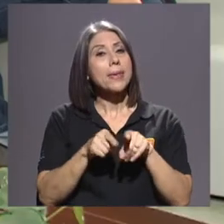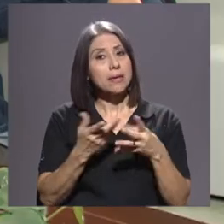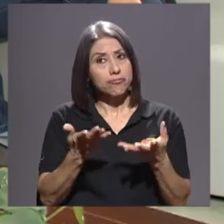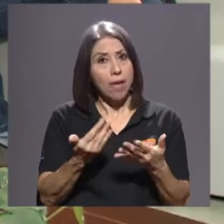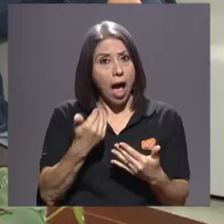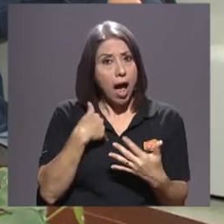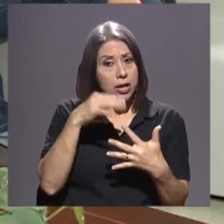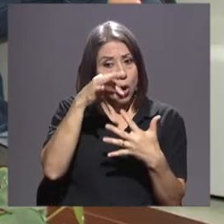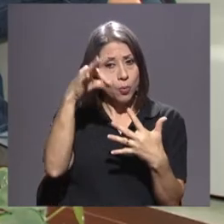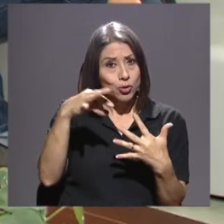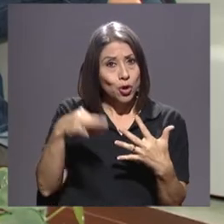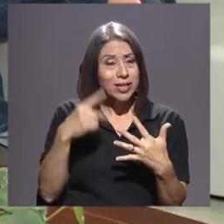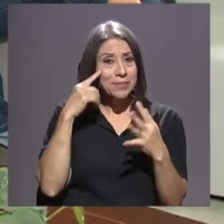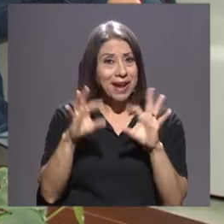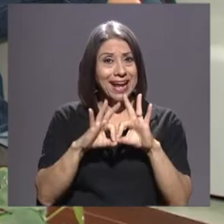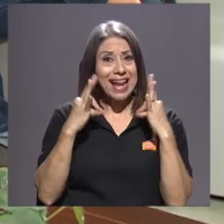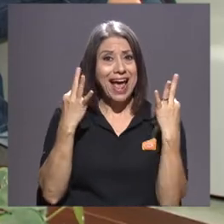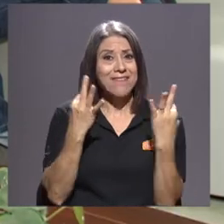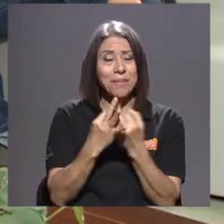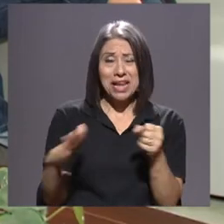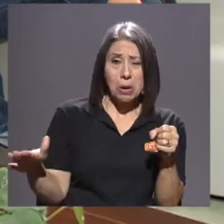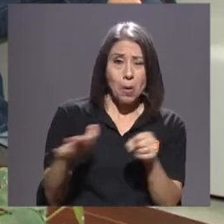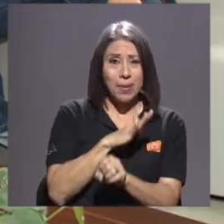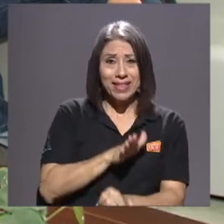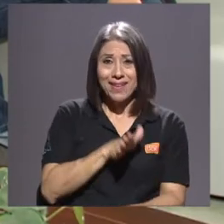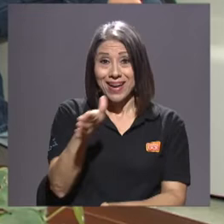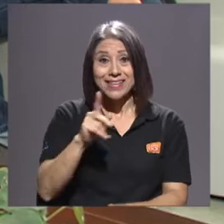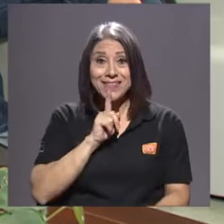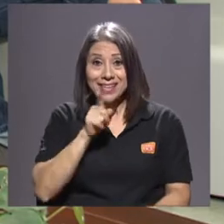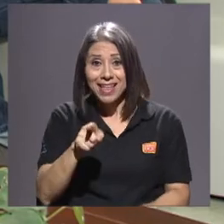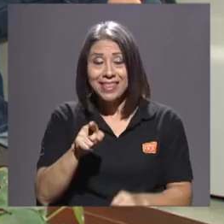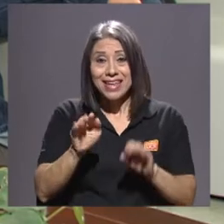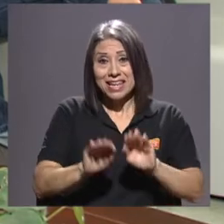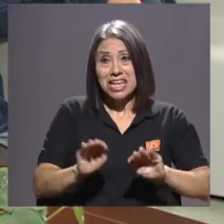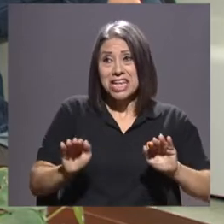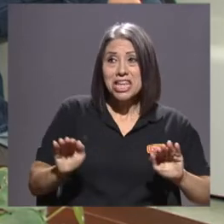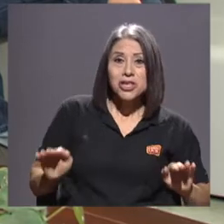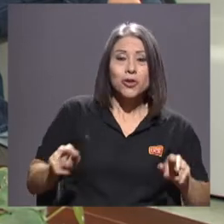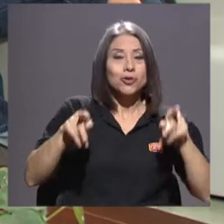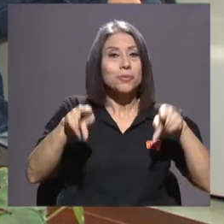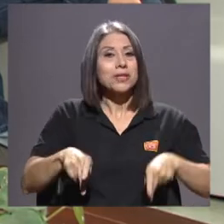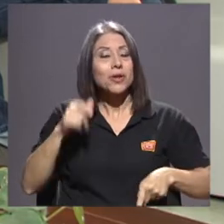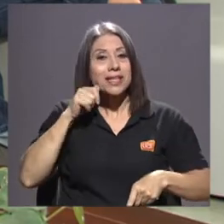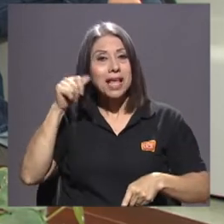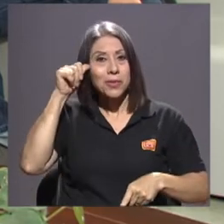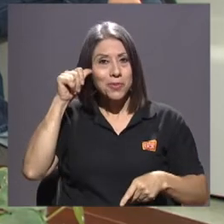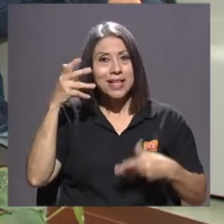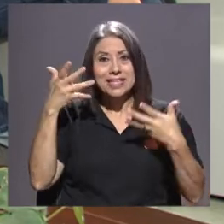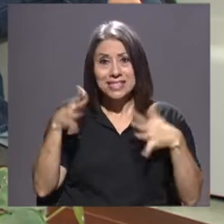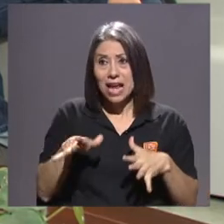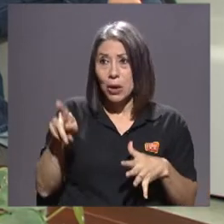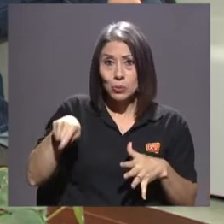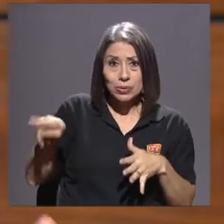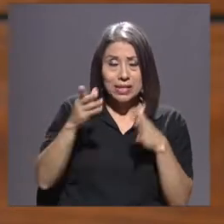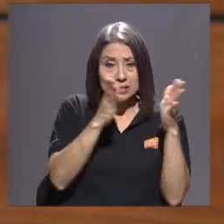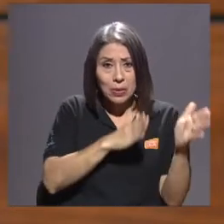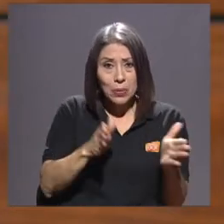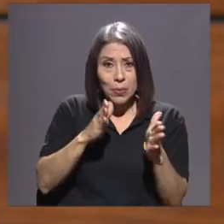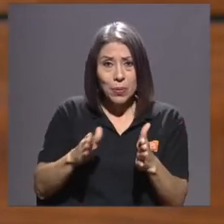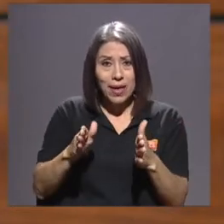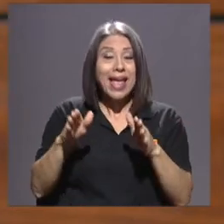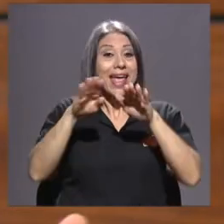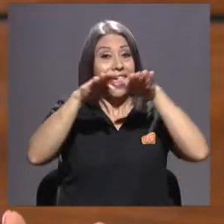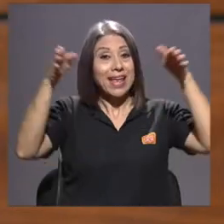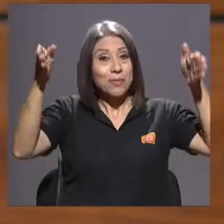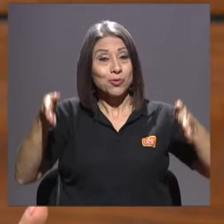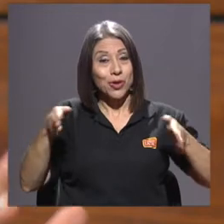para que las familias vayan todas, ¿verdad? Los niños, las personas adultas. La exposición ha considerado eso también, entonces en el Museo de